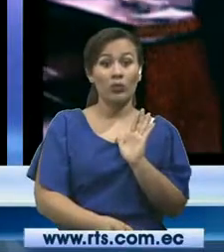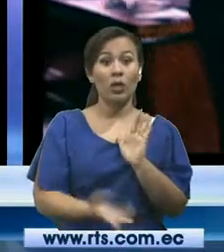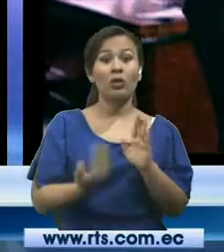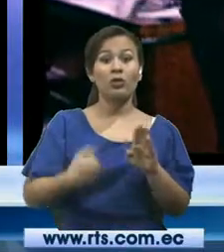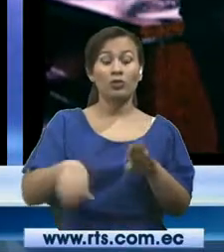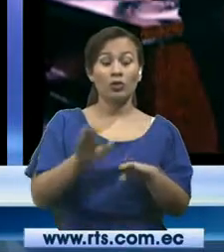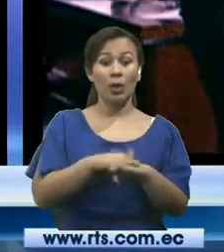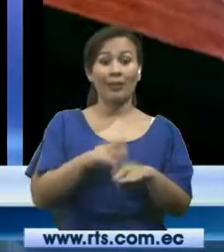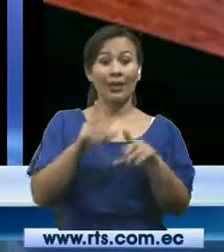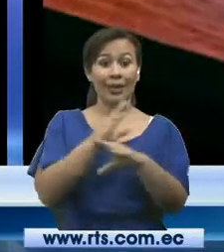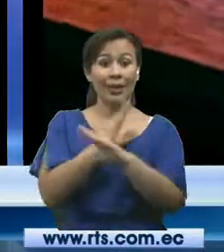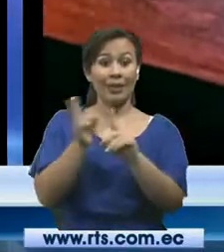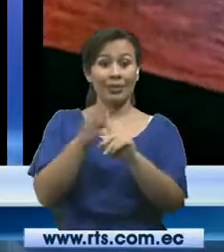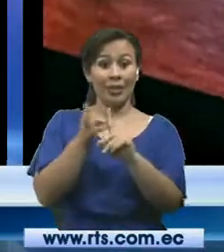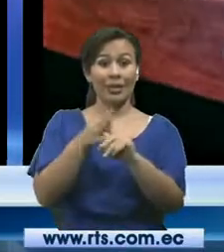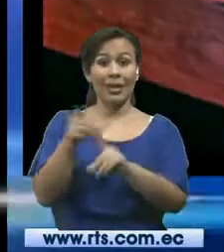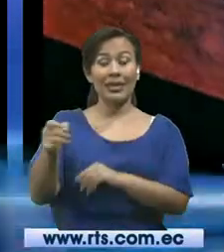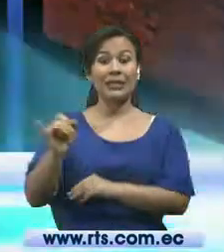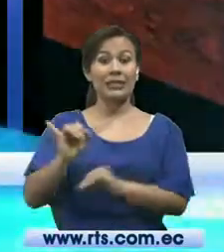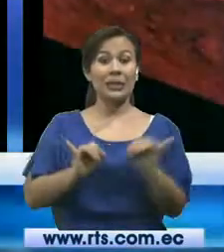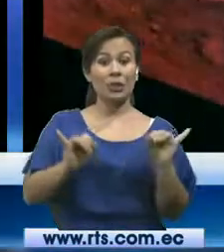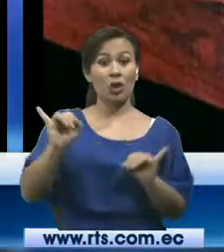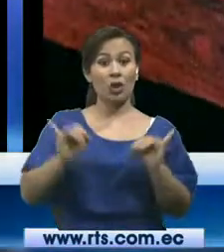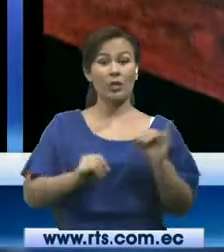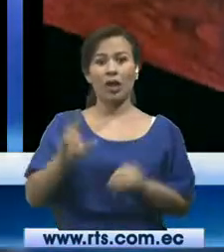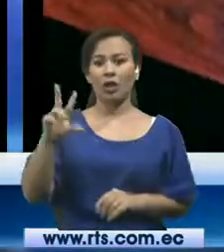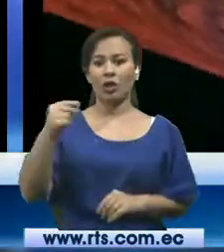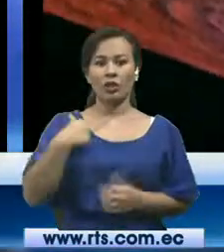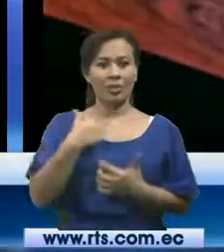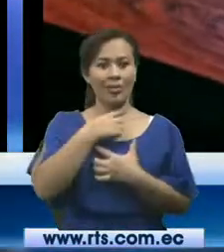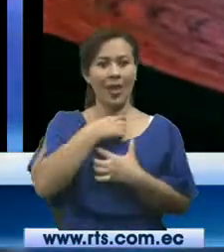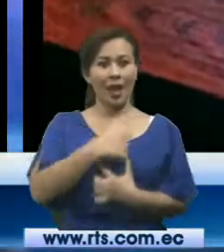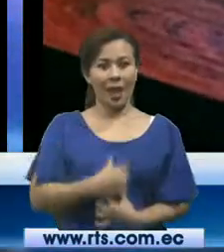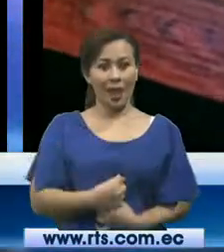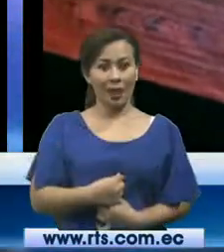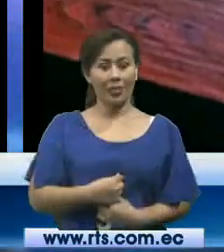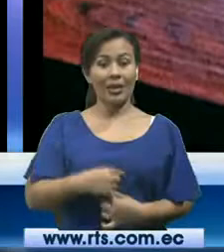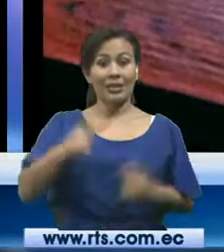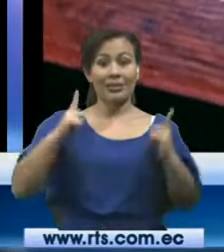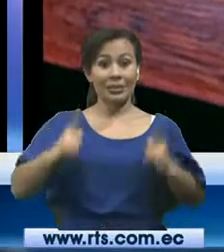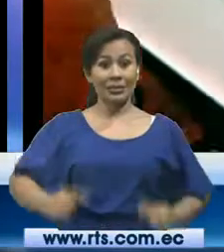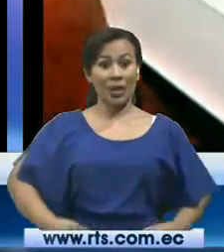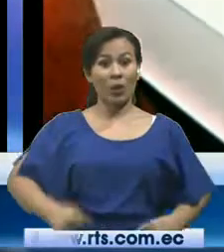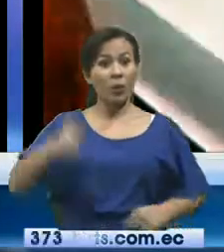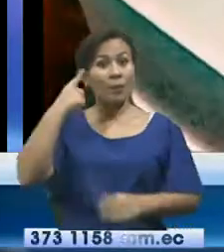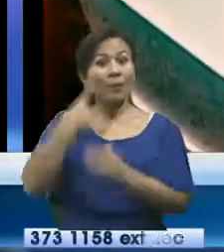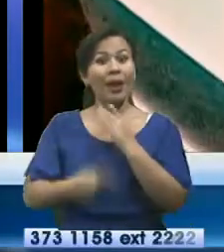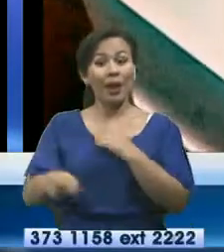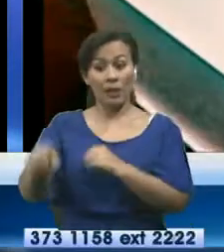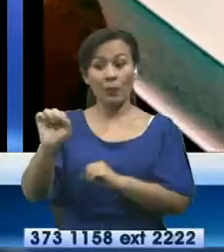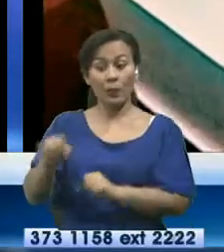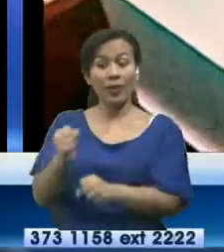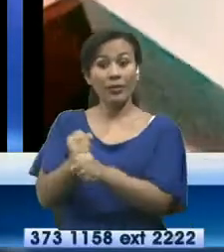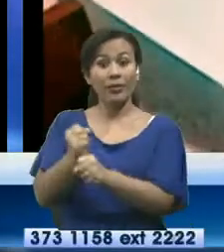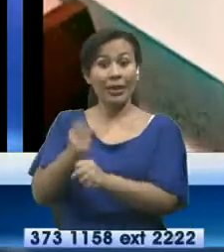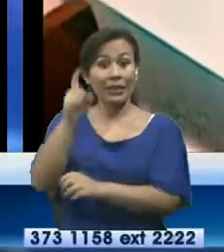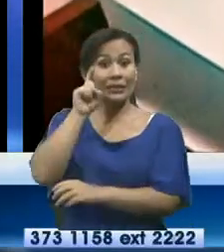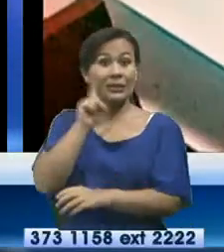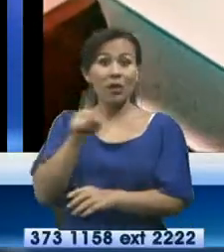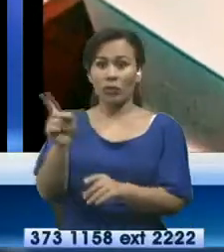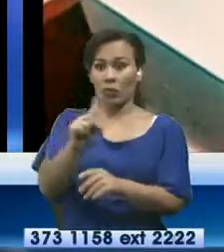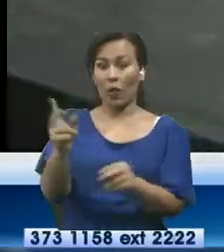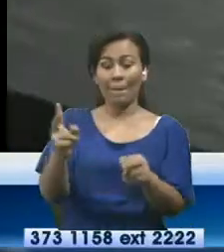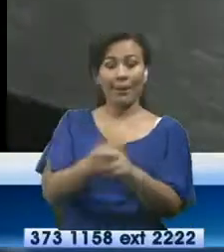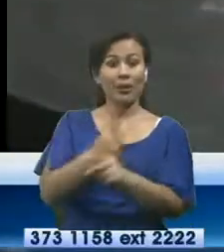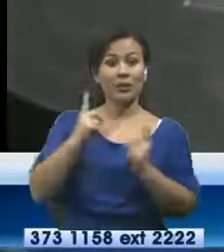de las redes sociales, las señoritas no tienen el carné de habilitación para poder ejercer la prostitución. Y eso es un atentado contra la salud